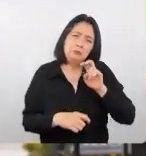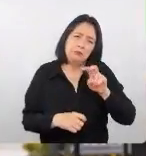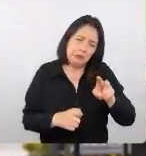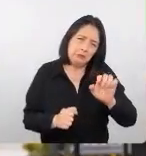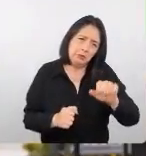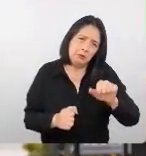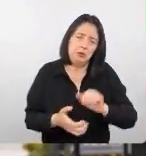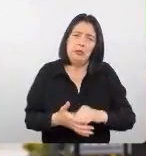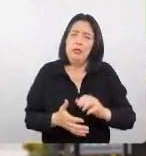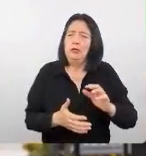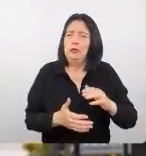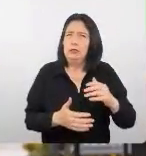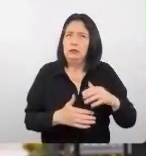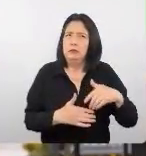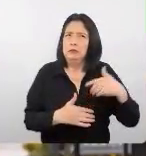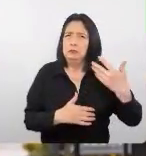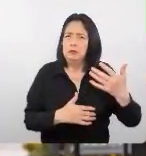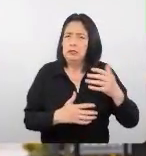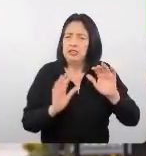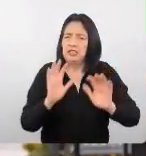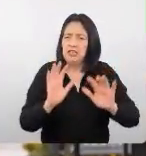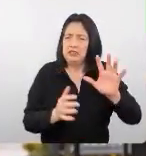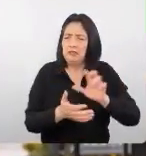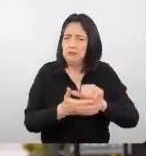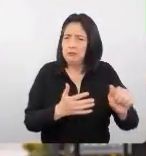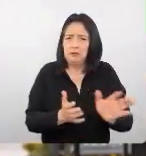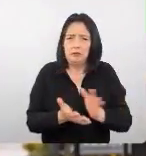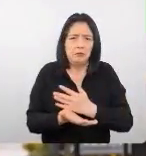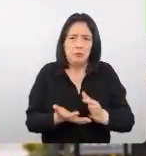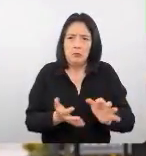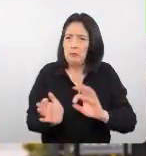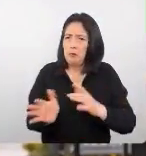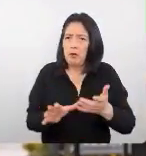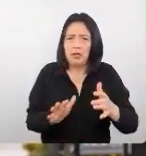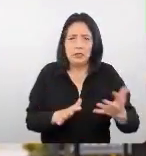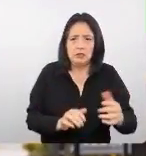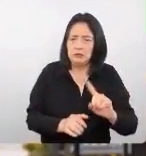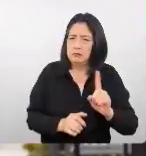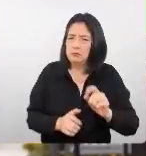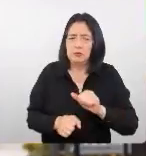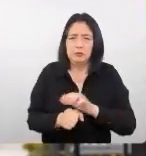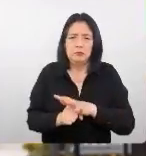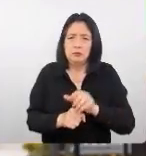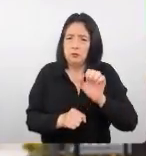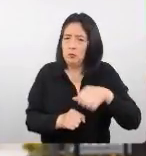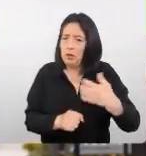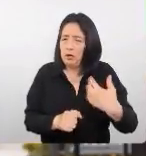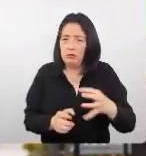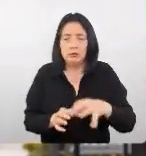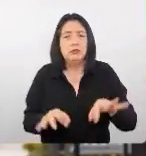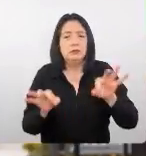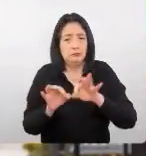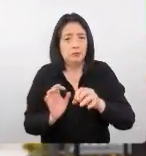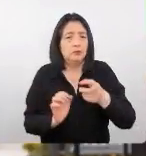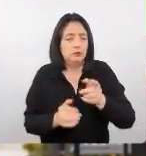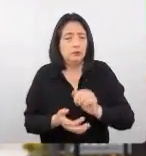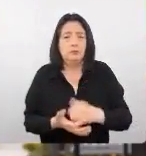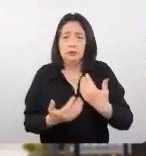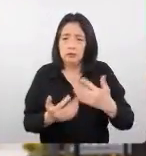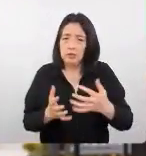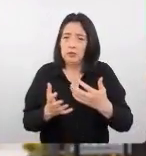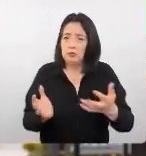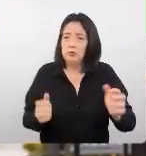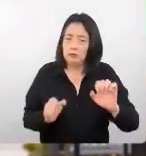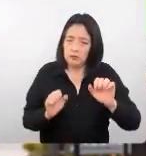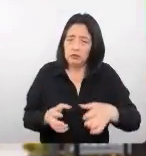después de 15 meses no tuvo ninguna muerte por COVID y eso es importante porque ya son elementos